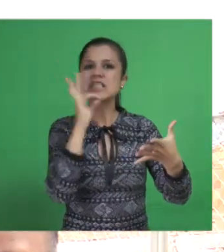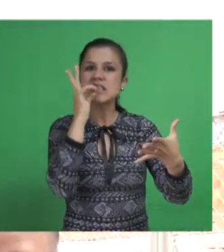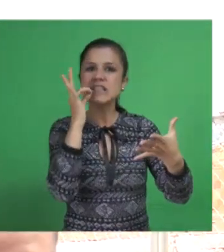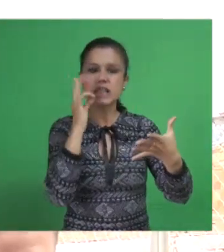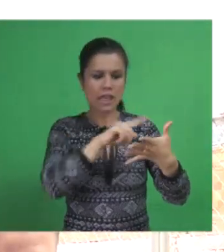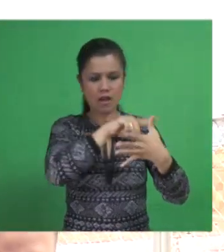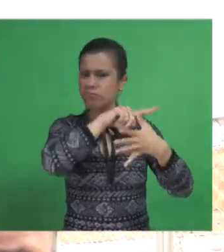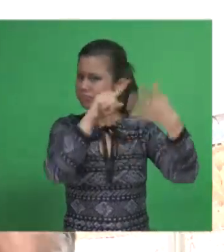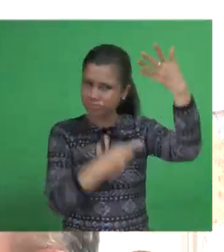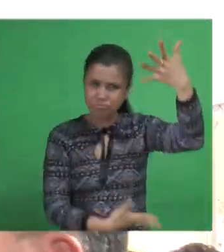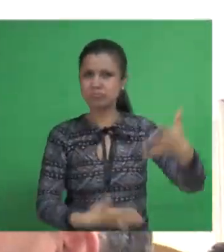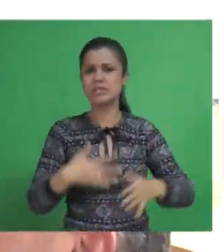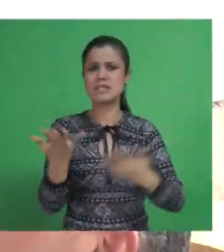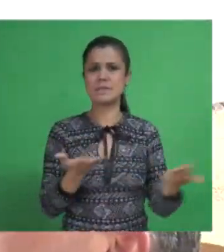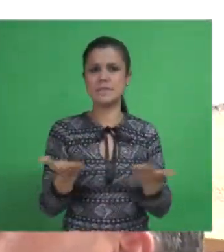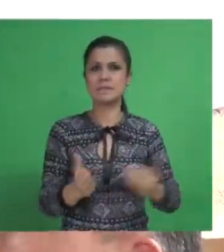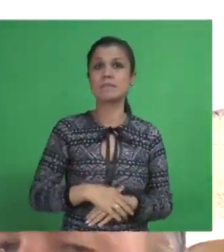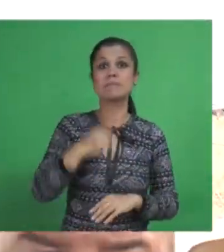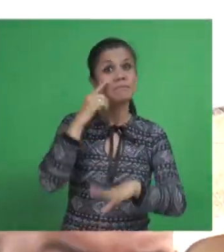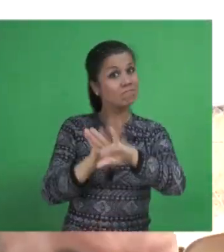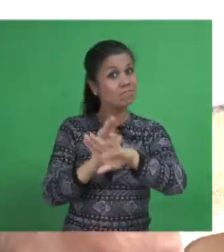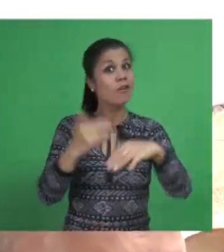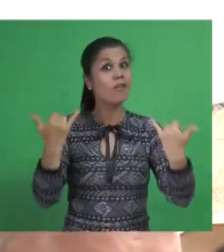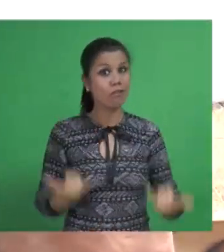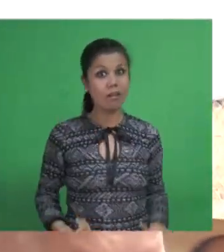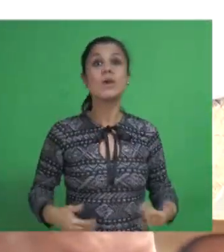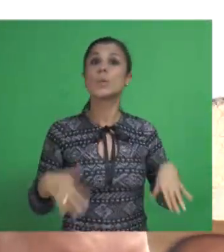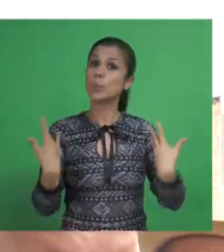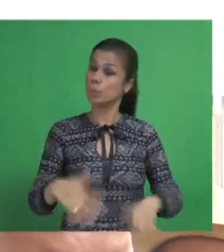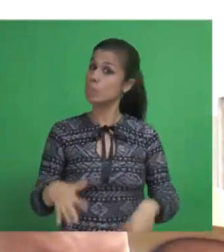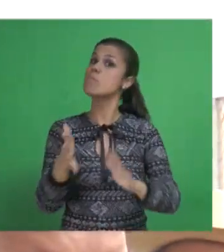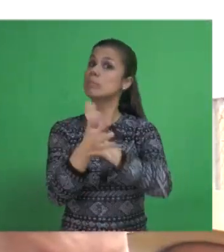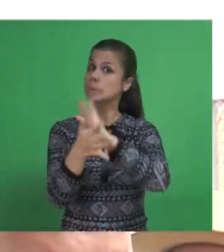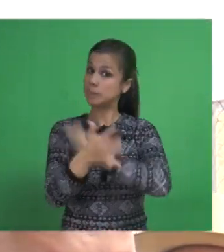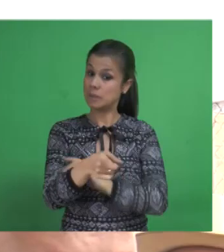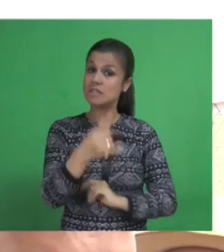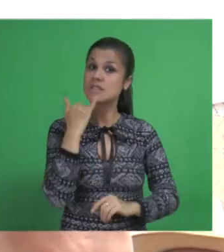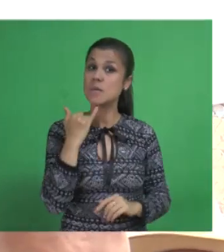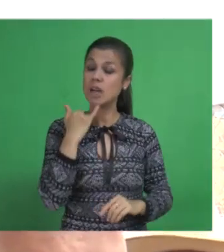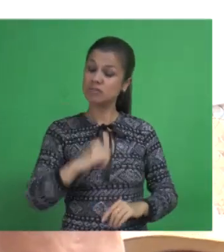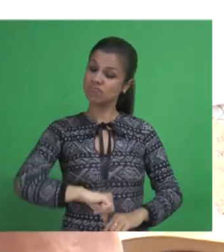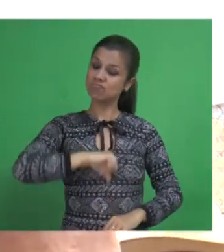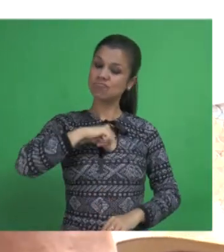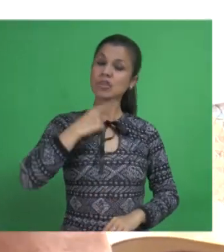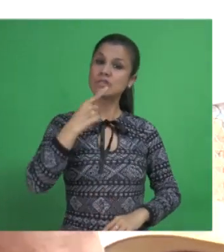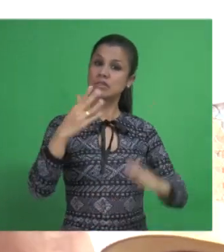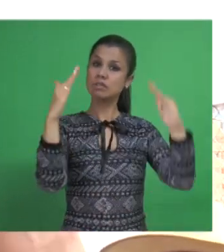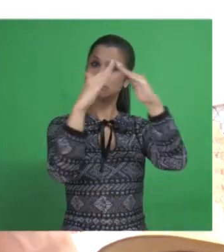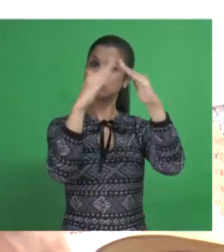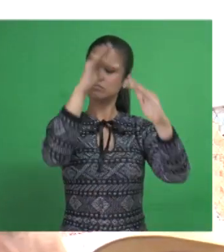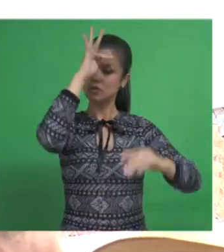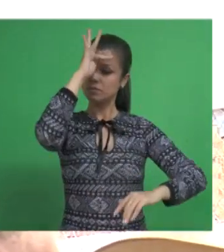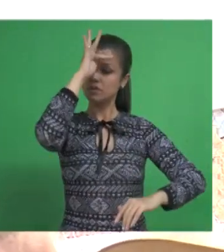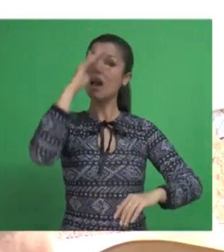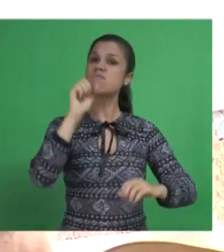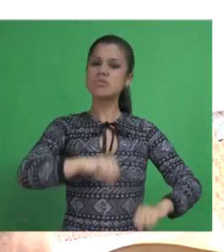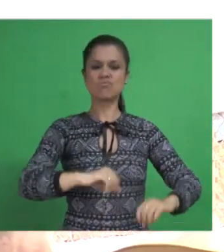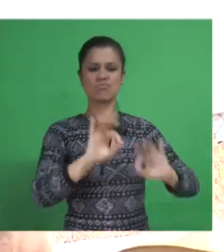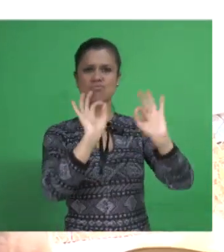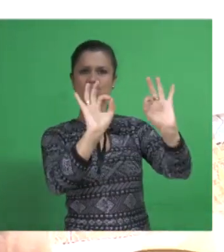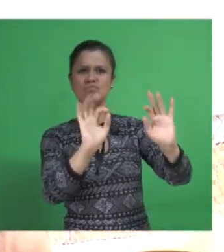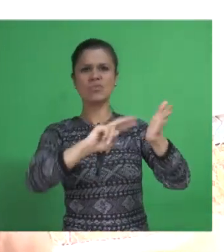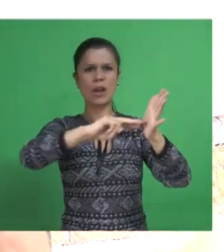Hoy Cibate puede saber y decir que va a tener una nueva infraestructura con equipos biomédicos de última generación,